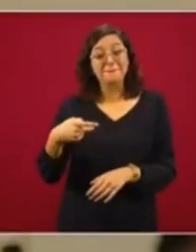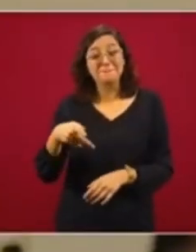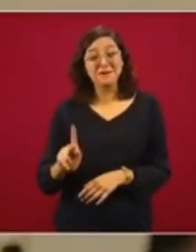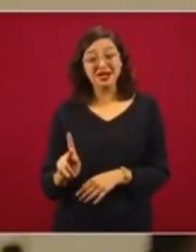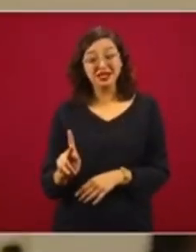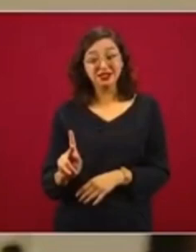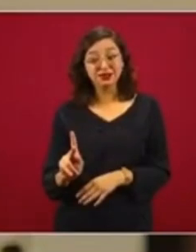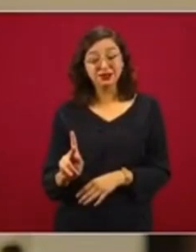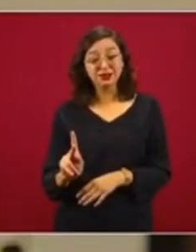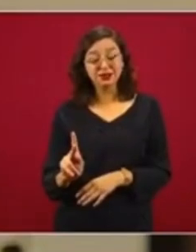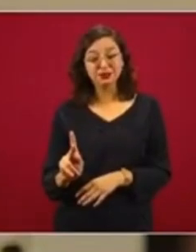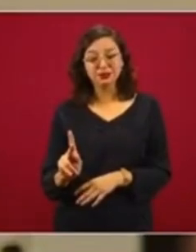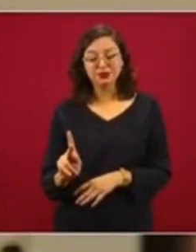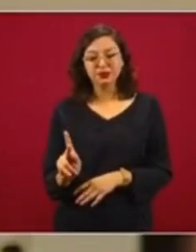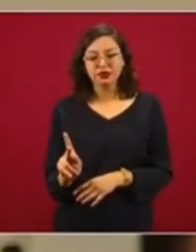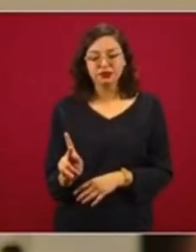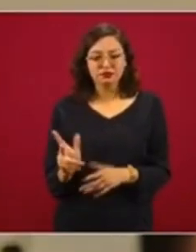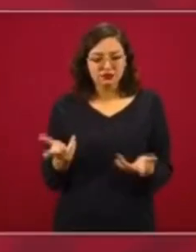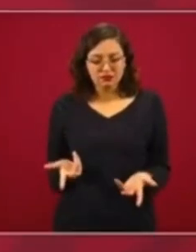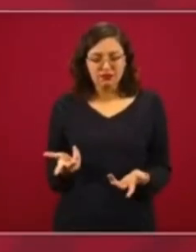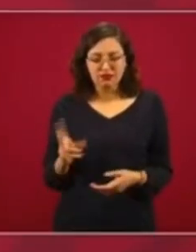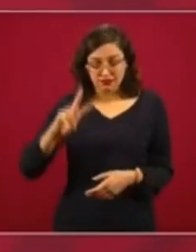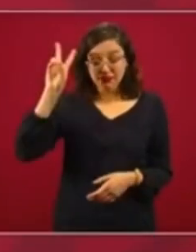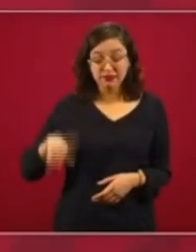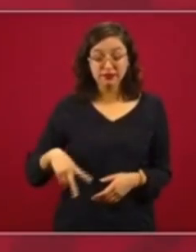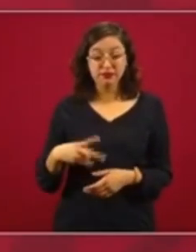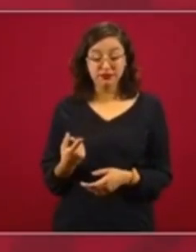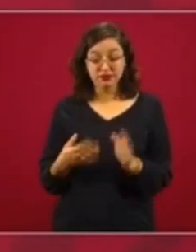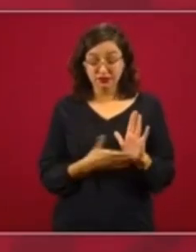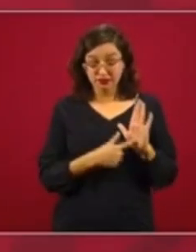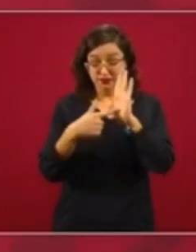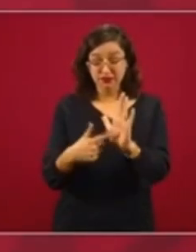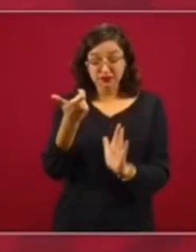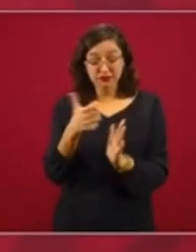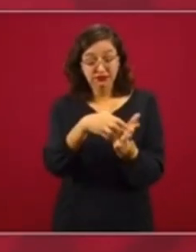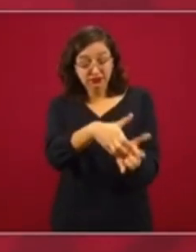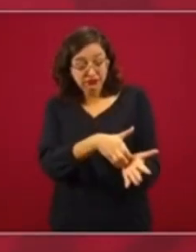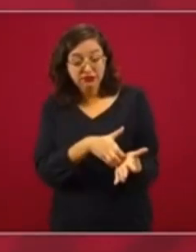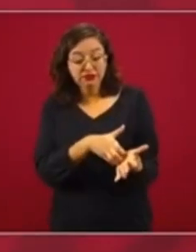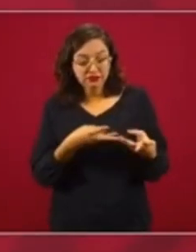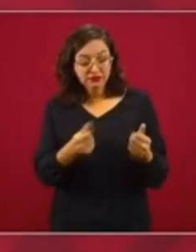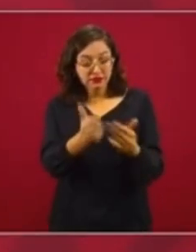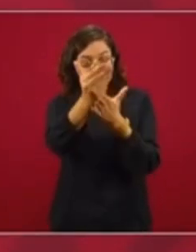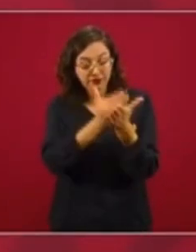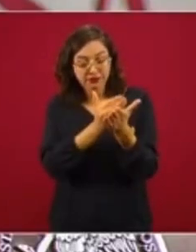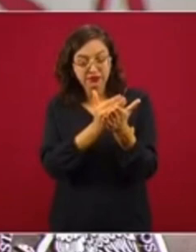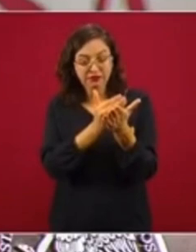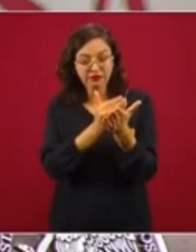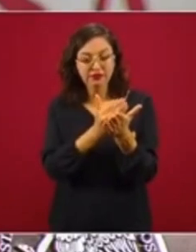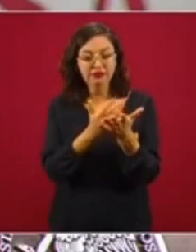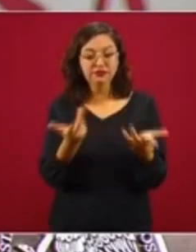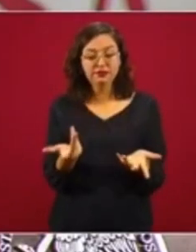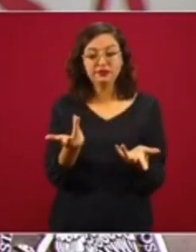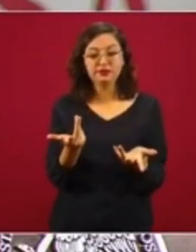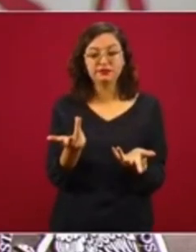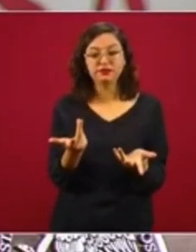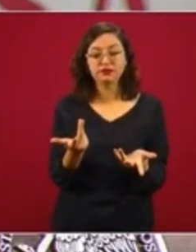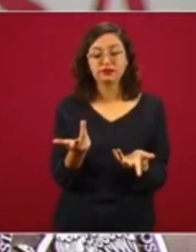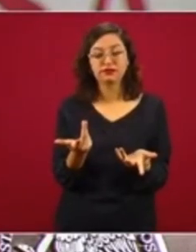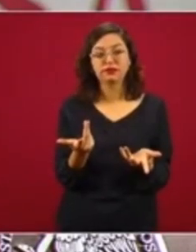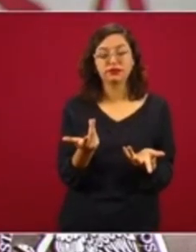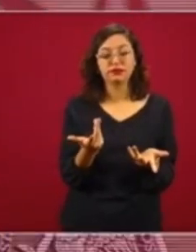de que se aplicara el decreto de disminución del gasto, que claro es